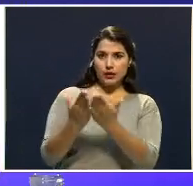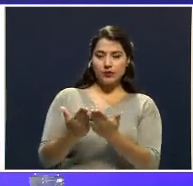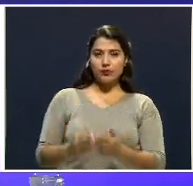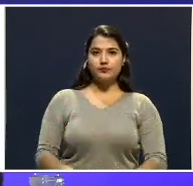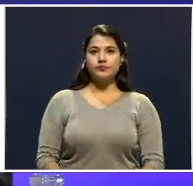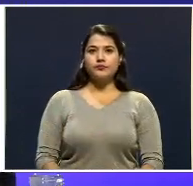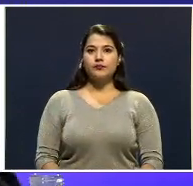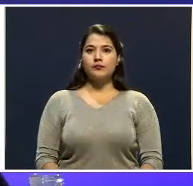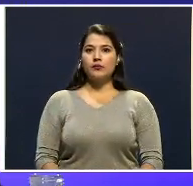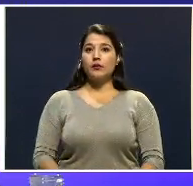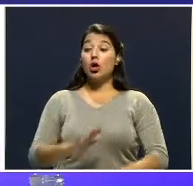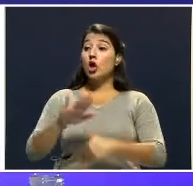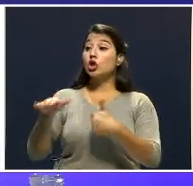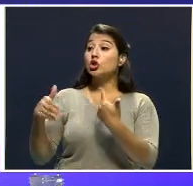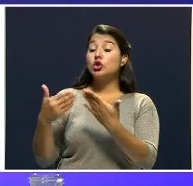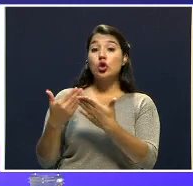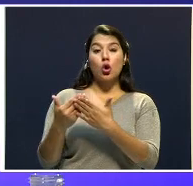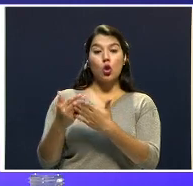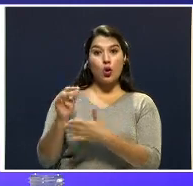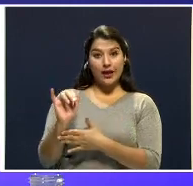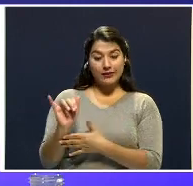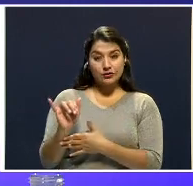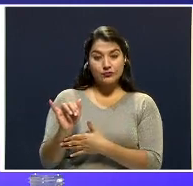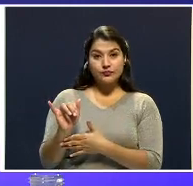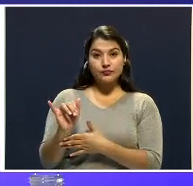Todo esto se produjo...